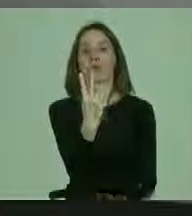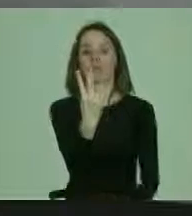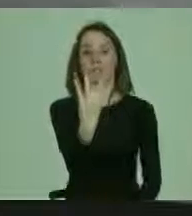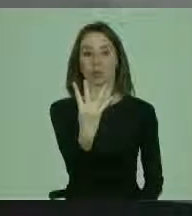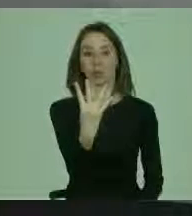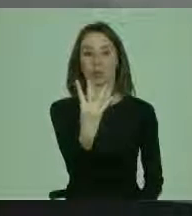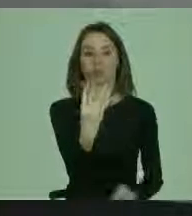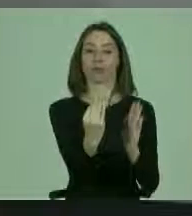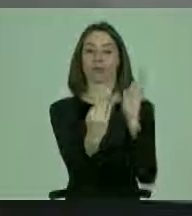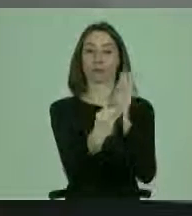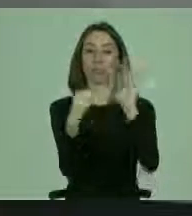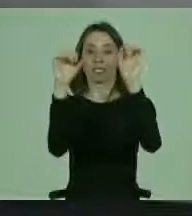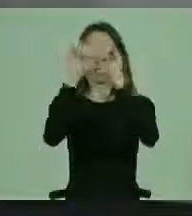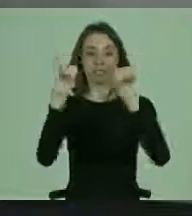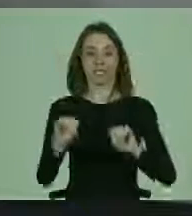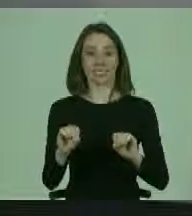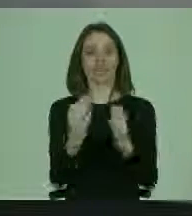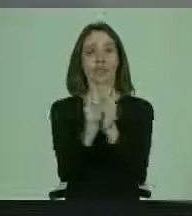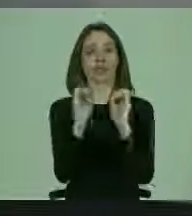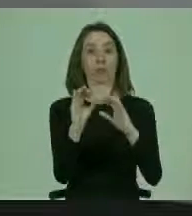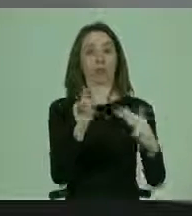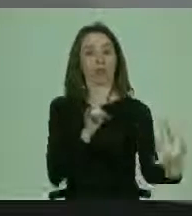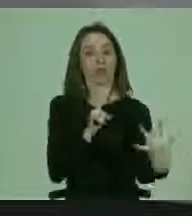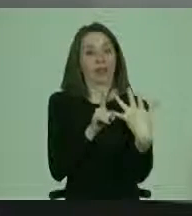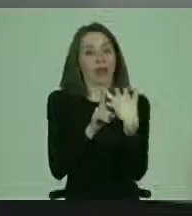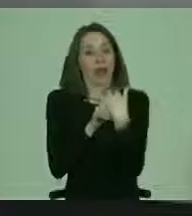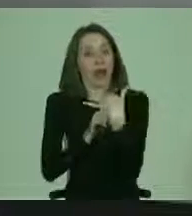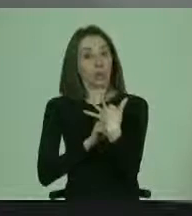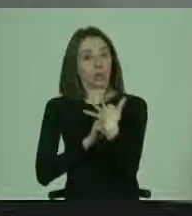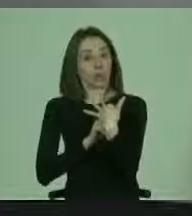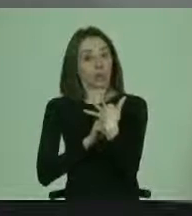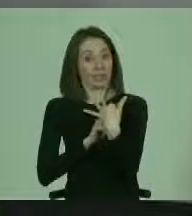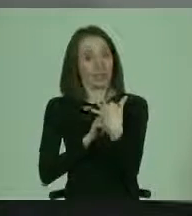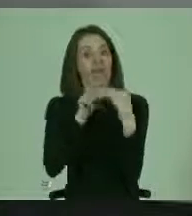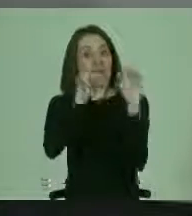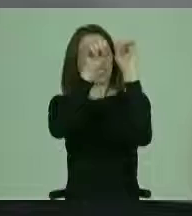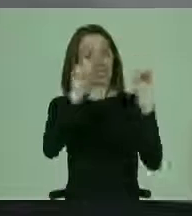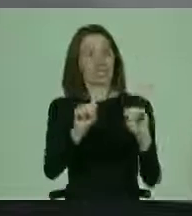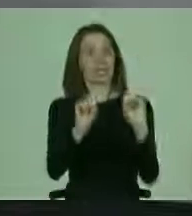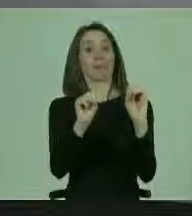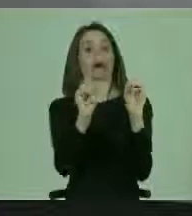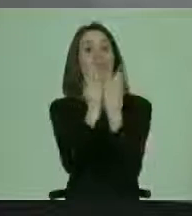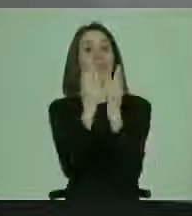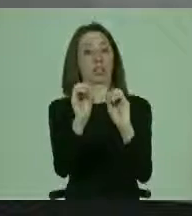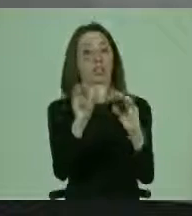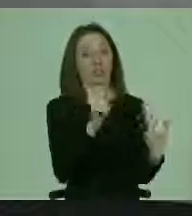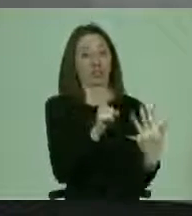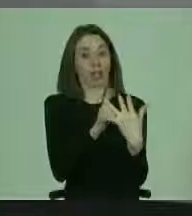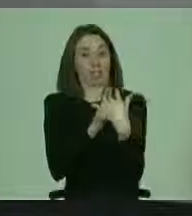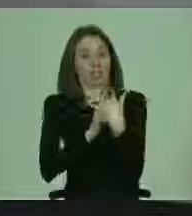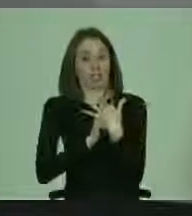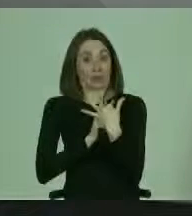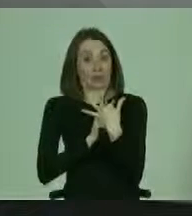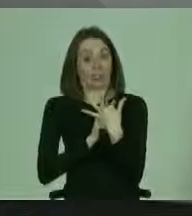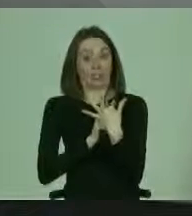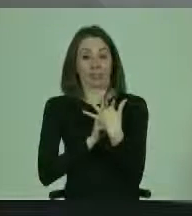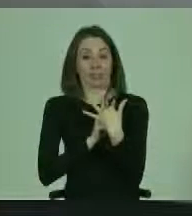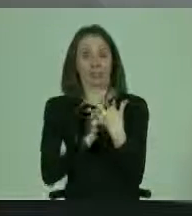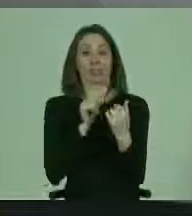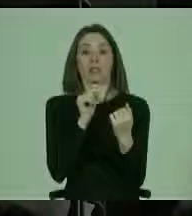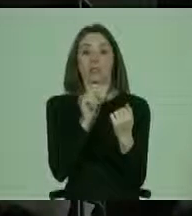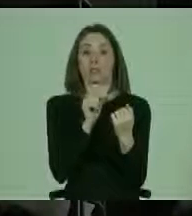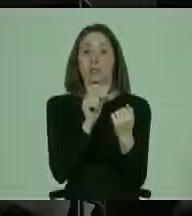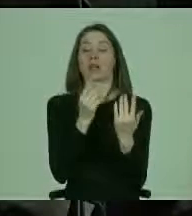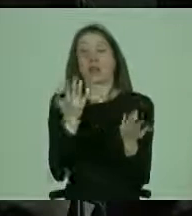que establece un sistema de educación inclusiva. Y el sistema de educación inclusiva, que de